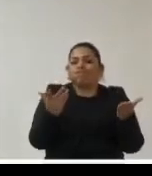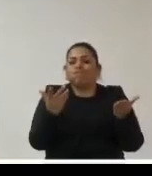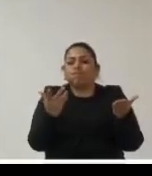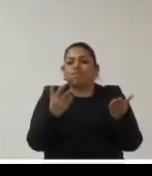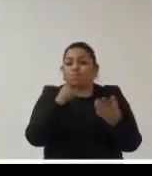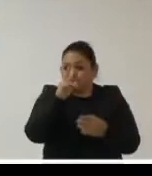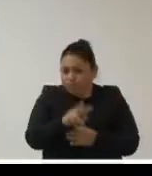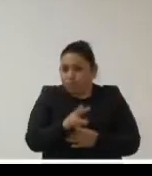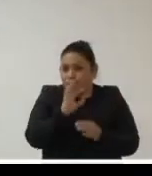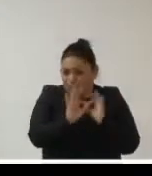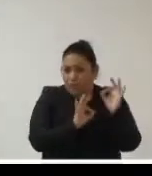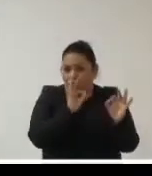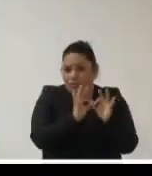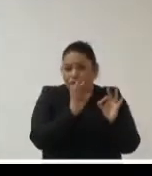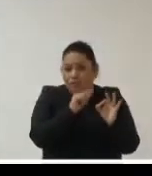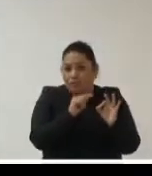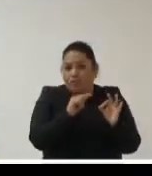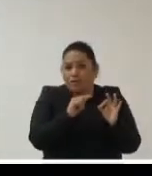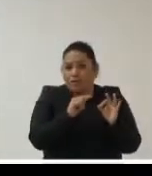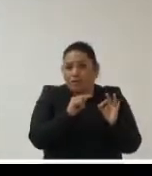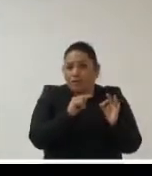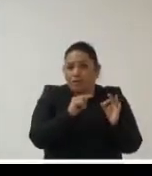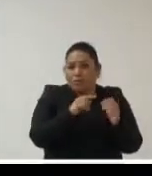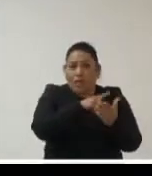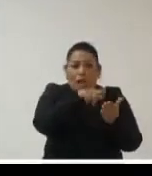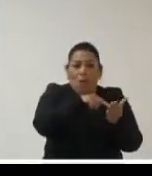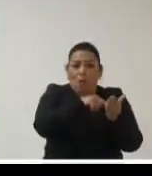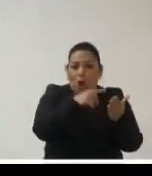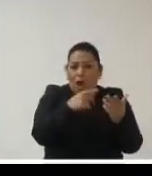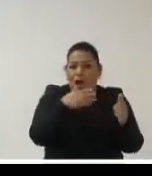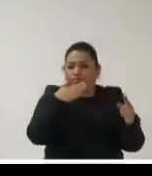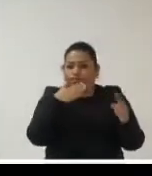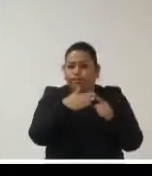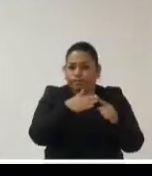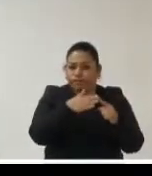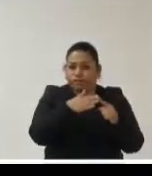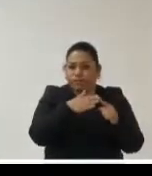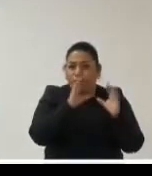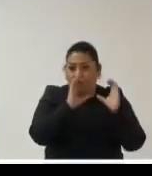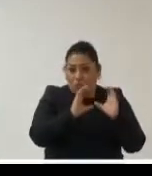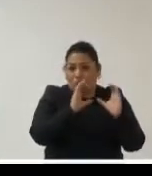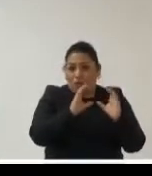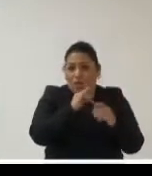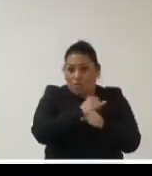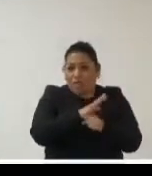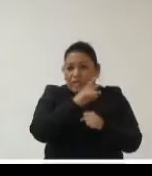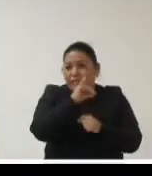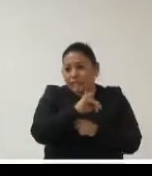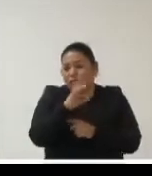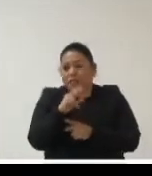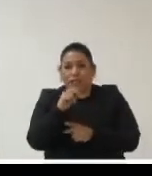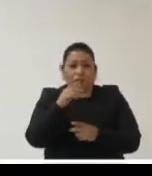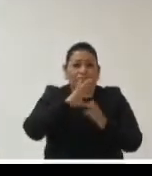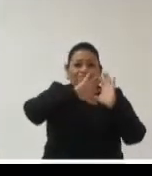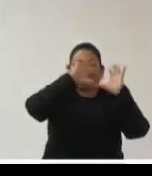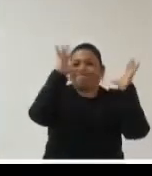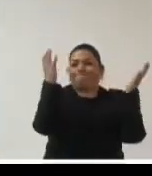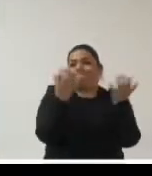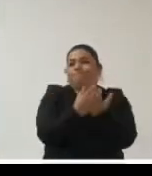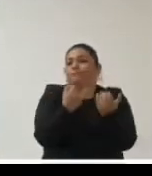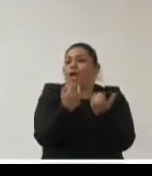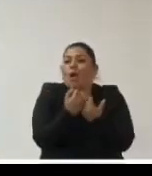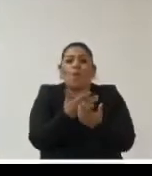efectivamente es un riesgo no solamente en nuestra región sino que en el mundo y nuestras legislaciones nuestras instituciones están en esto